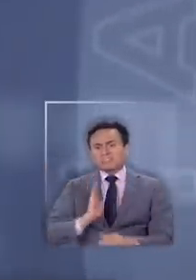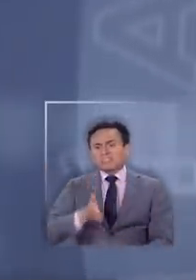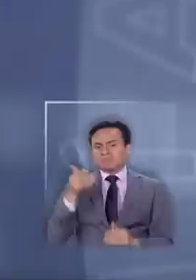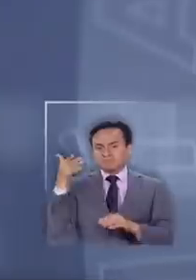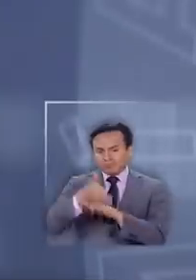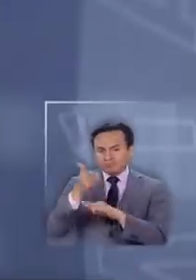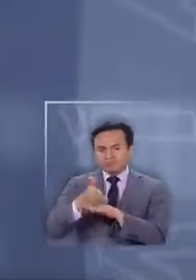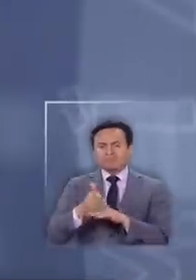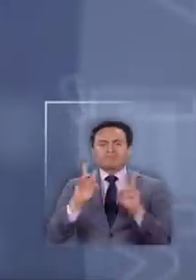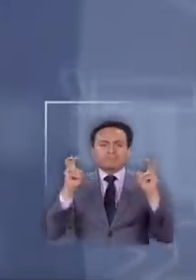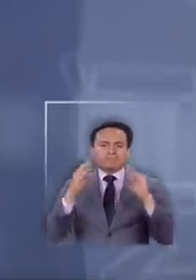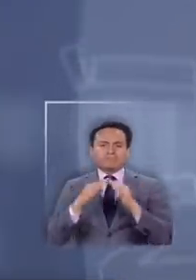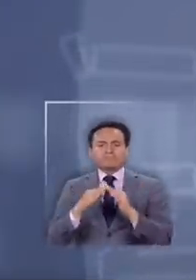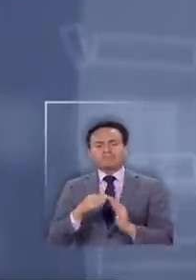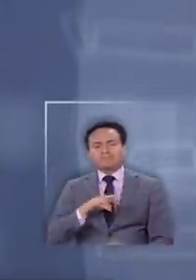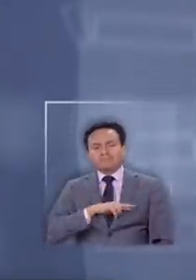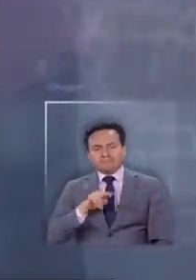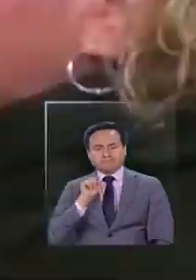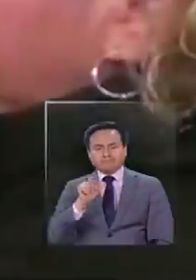asistiendo al templo.